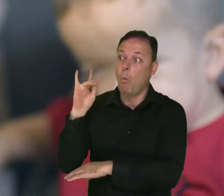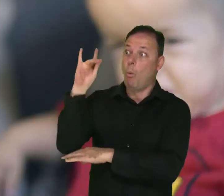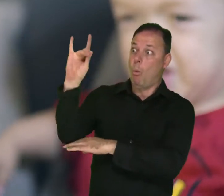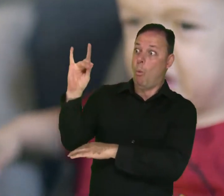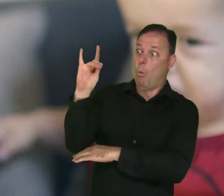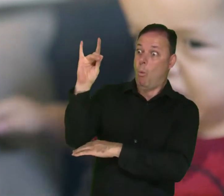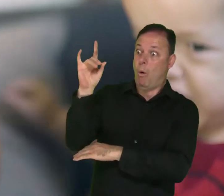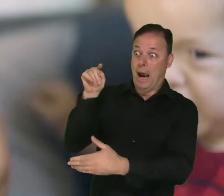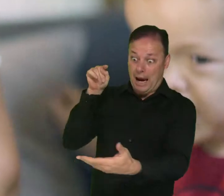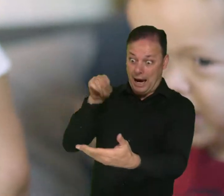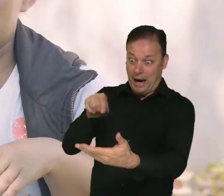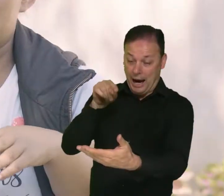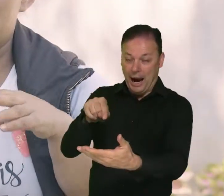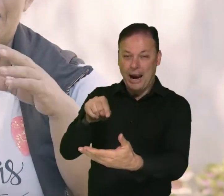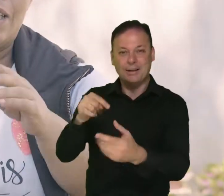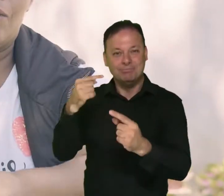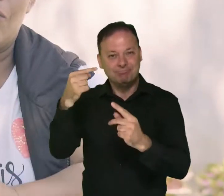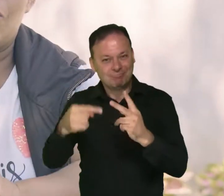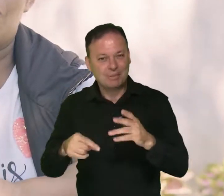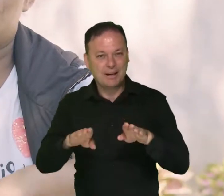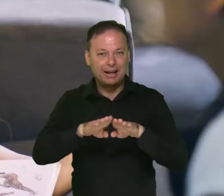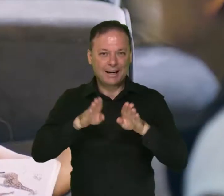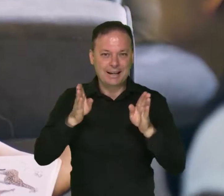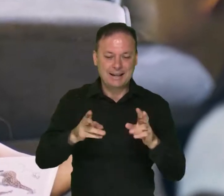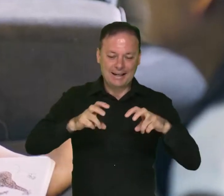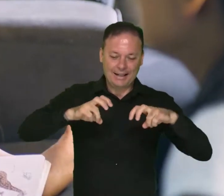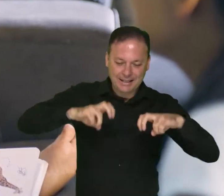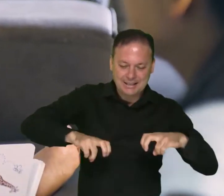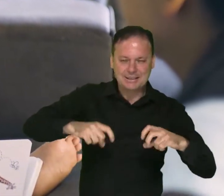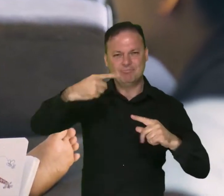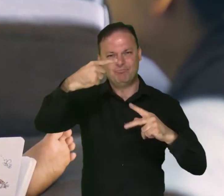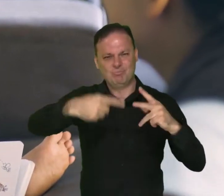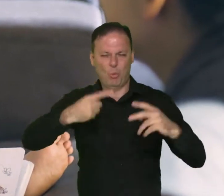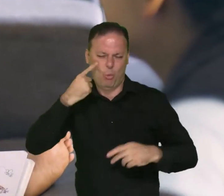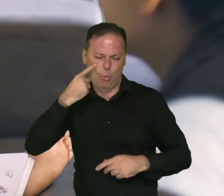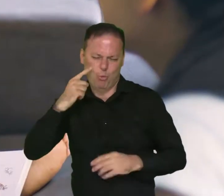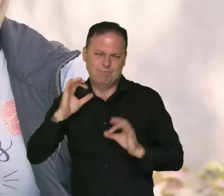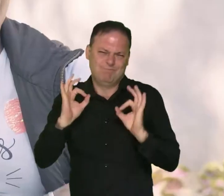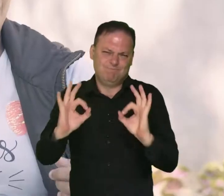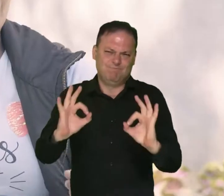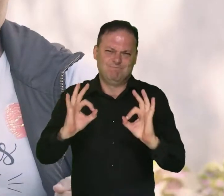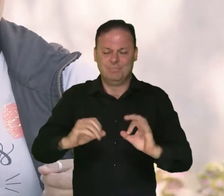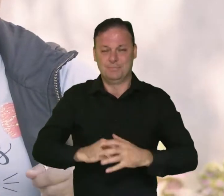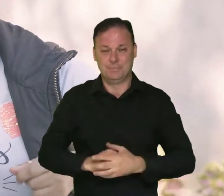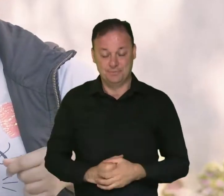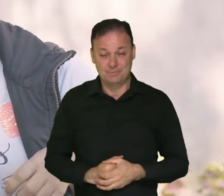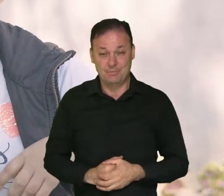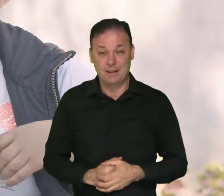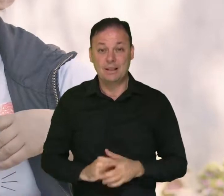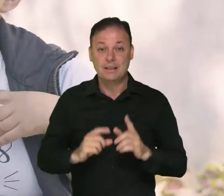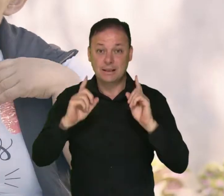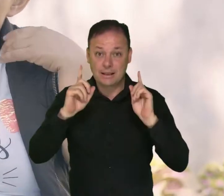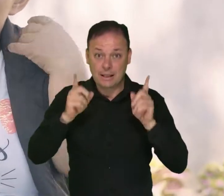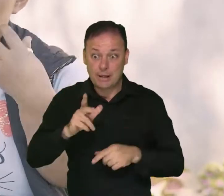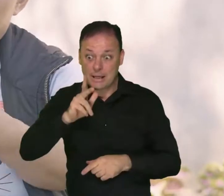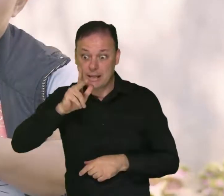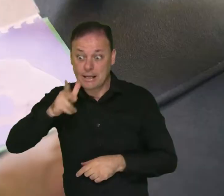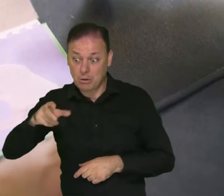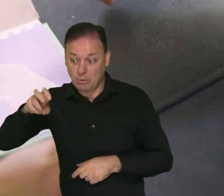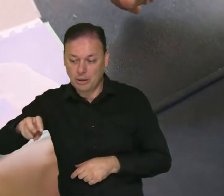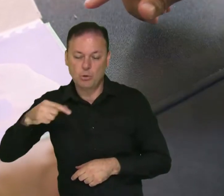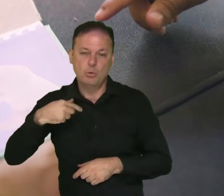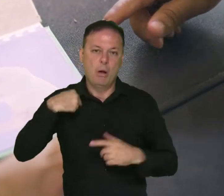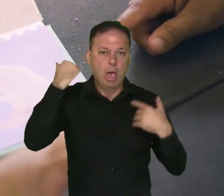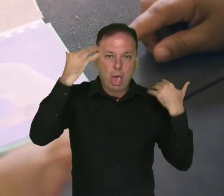Te muestra, por ejemplo, cada parte del escritorio, todas esas partes ya conoces ya toditos. Por ejemplo, te da también más contacto con tu hijo.